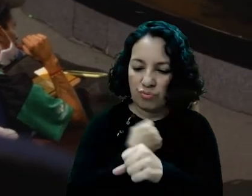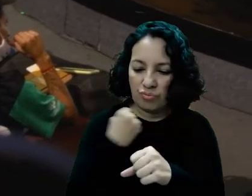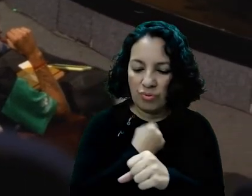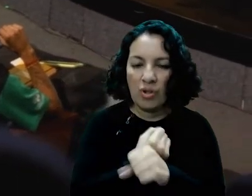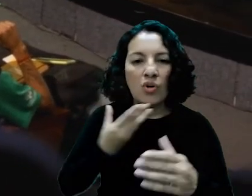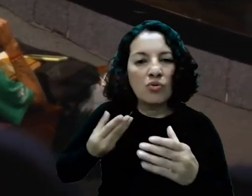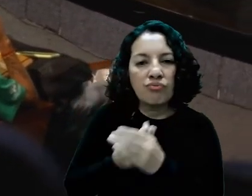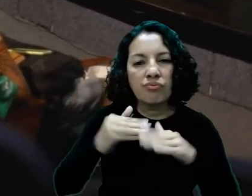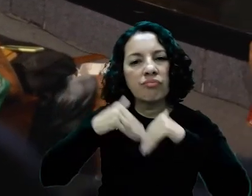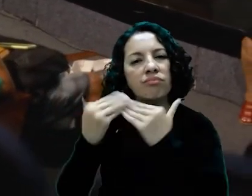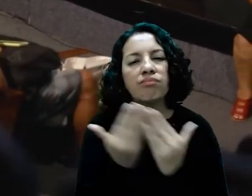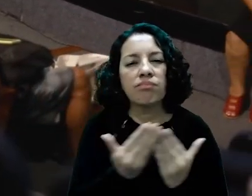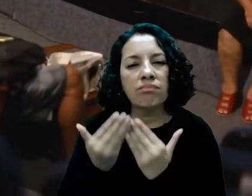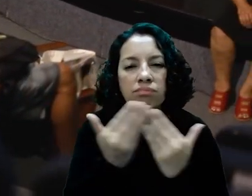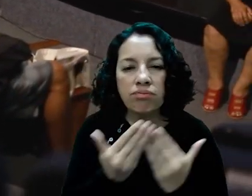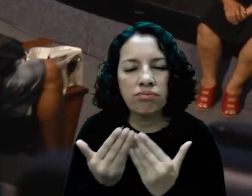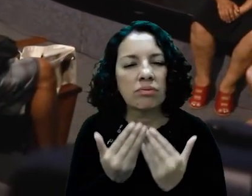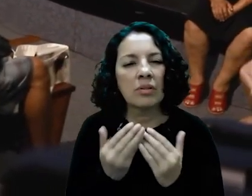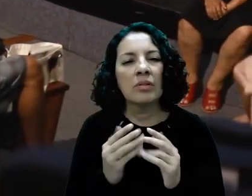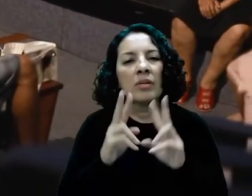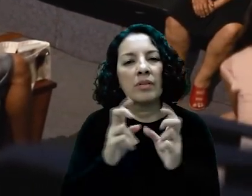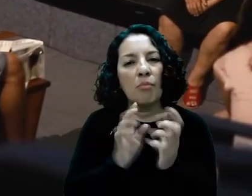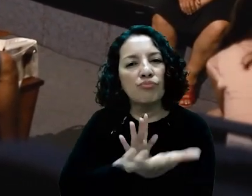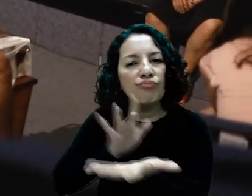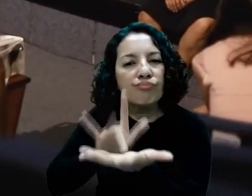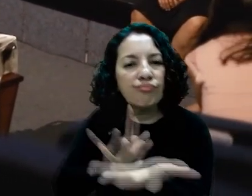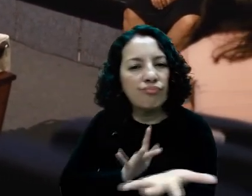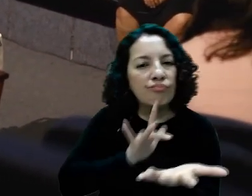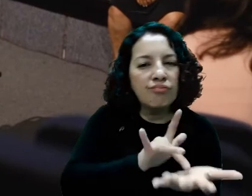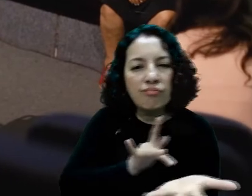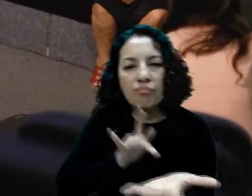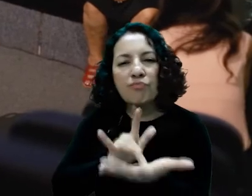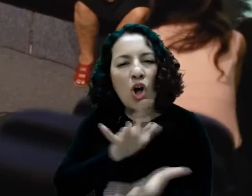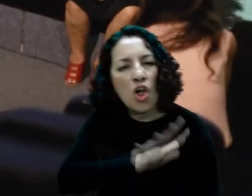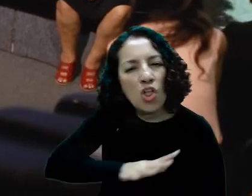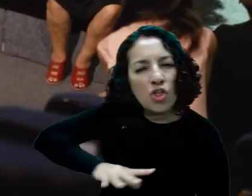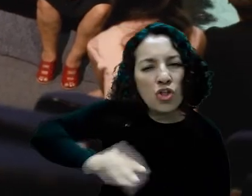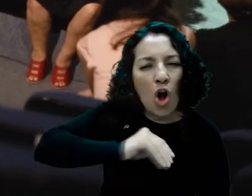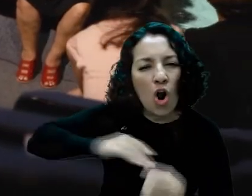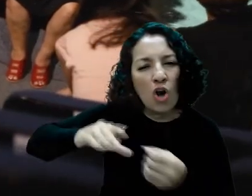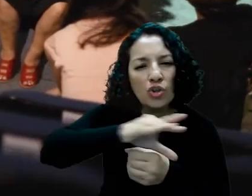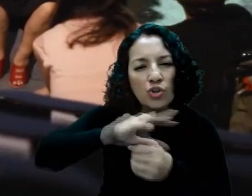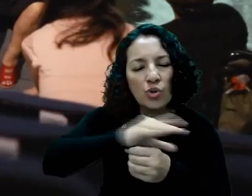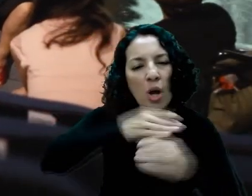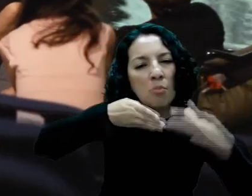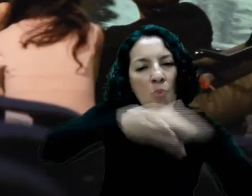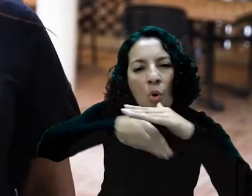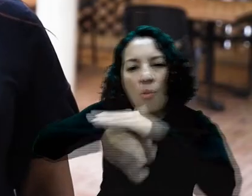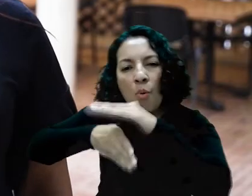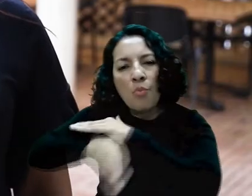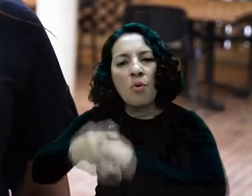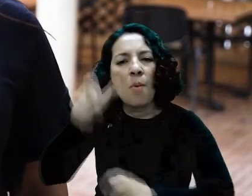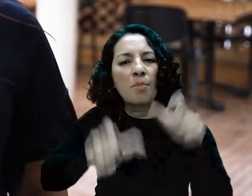de inclusión educativa, todos los espacios de participación de ciudad donde las personas con